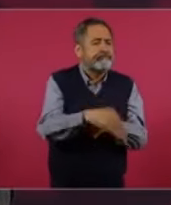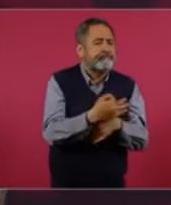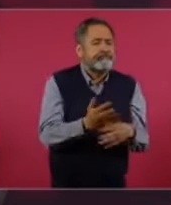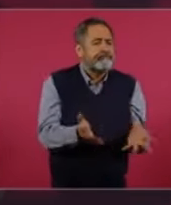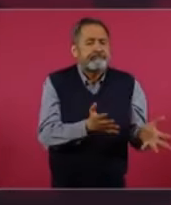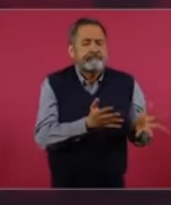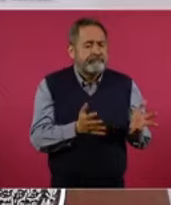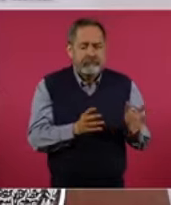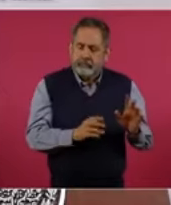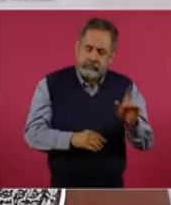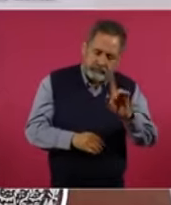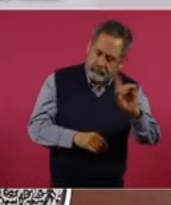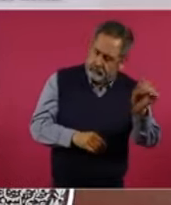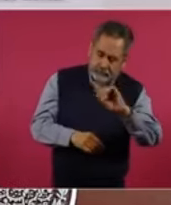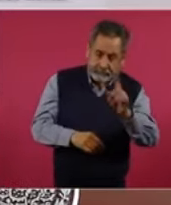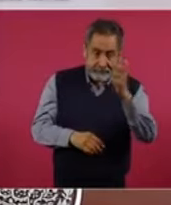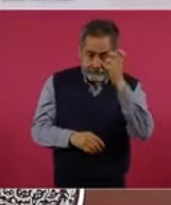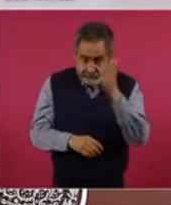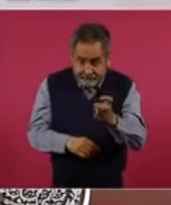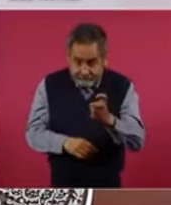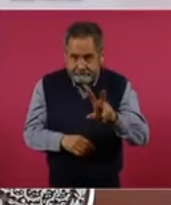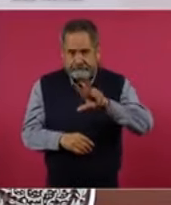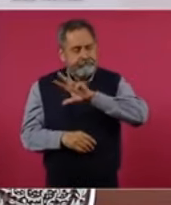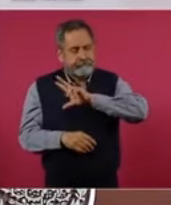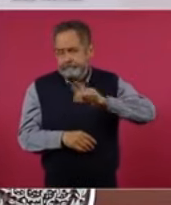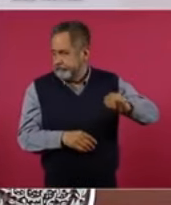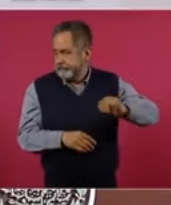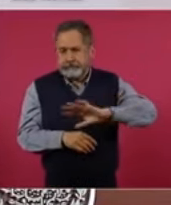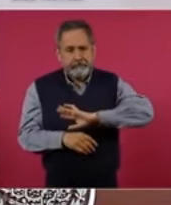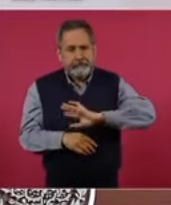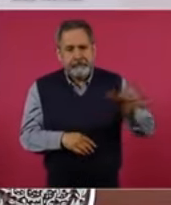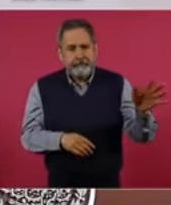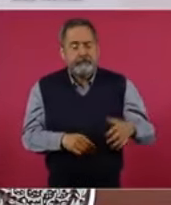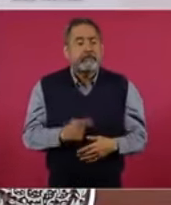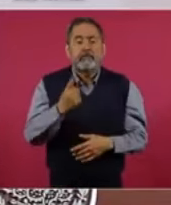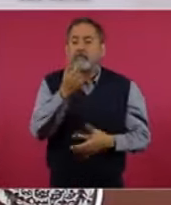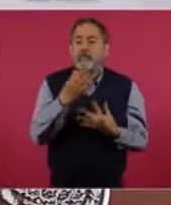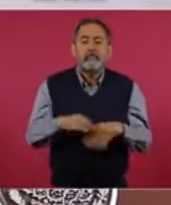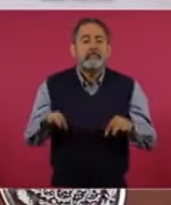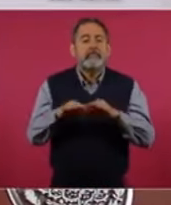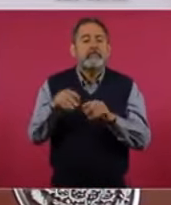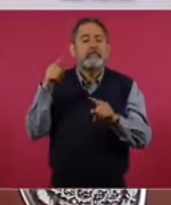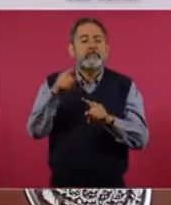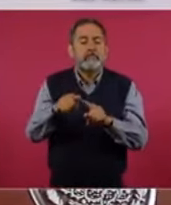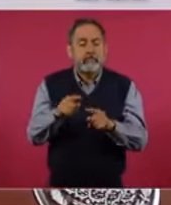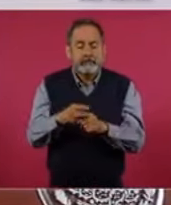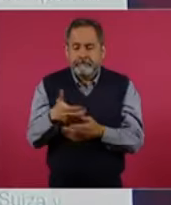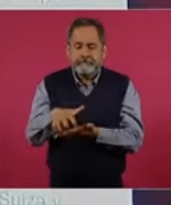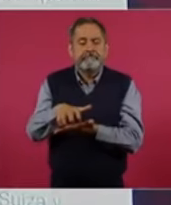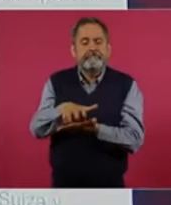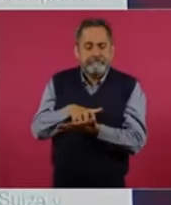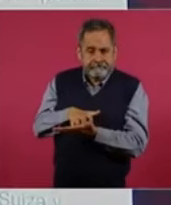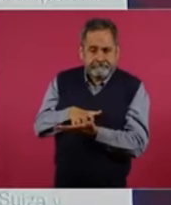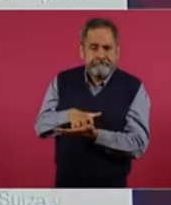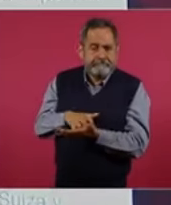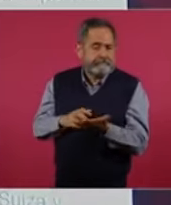Entonces, ya no se puede eso. eso, es importante la austeridad